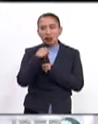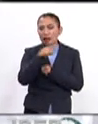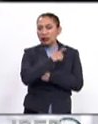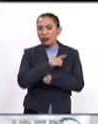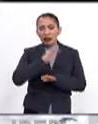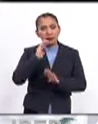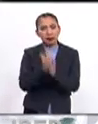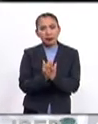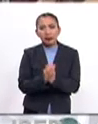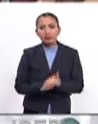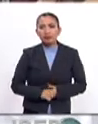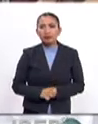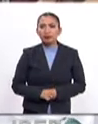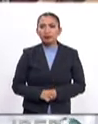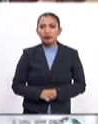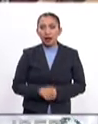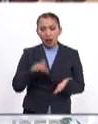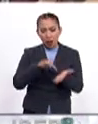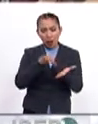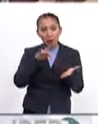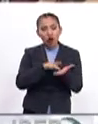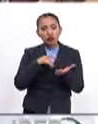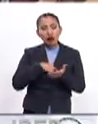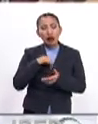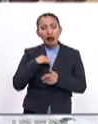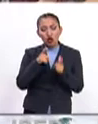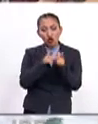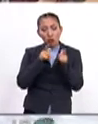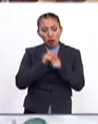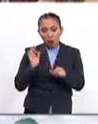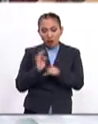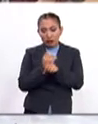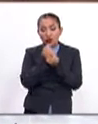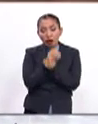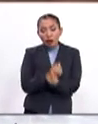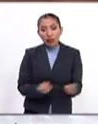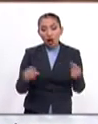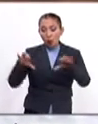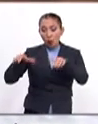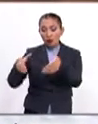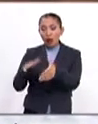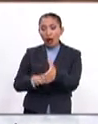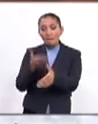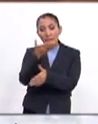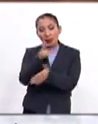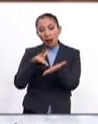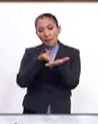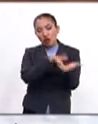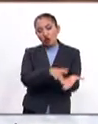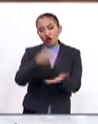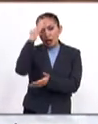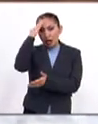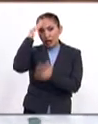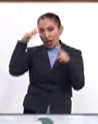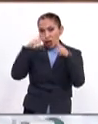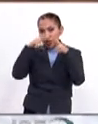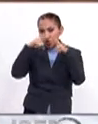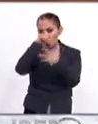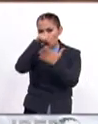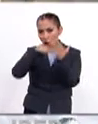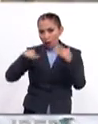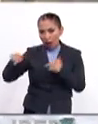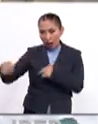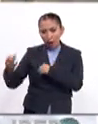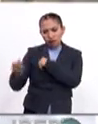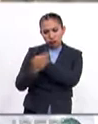se debe poner fin. Respaldado por UNICEF, un grupo de protección infantil de la comunidad pidió el apoyo de un líder religioso local,